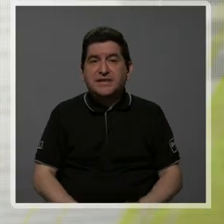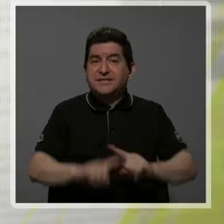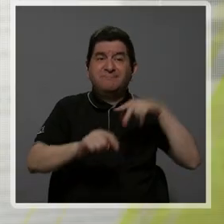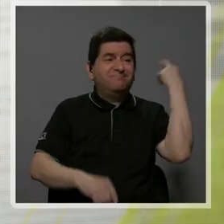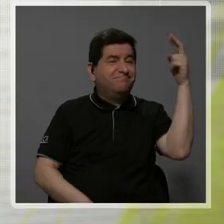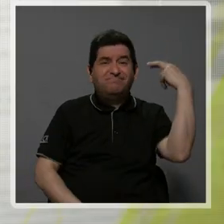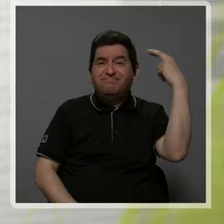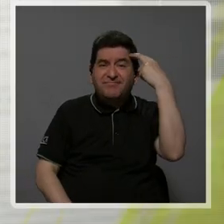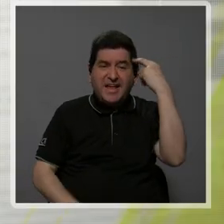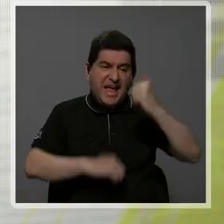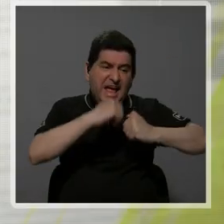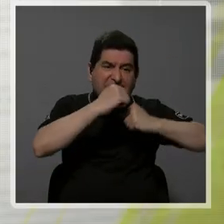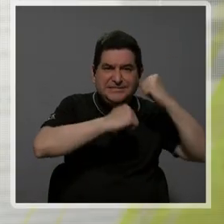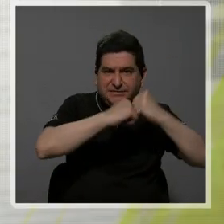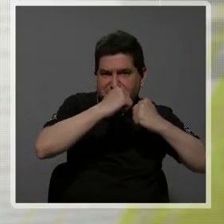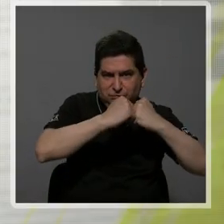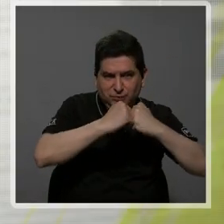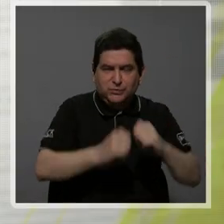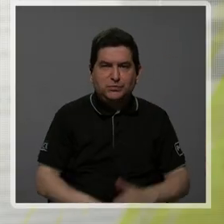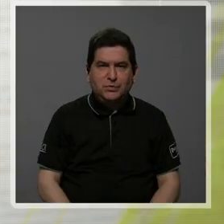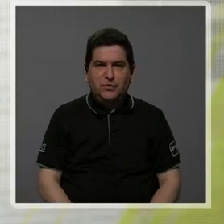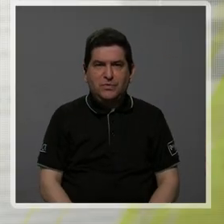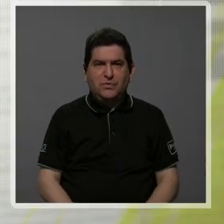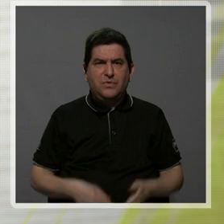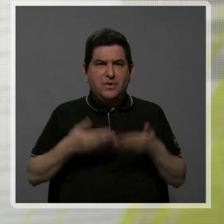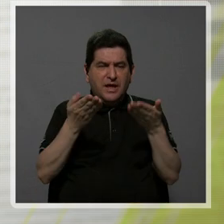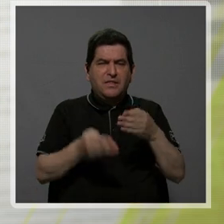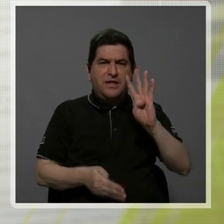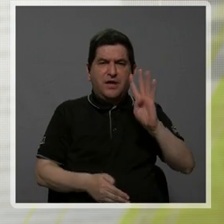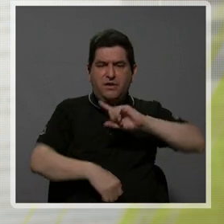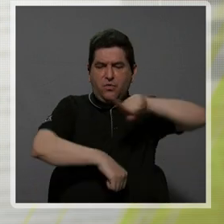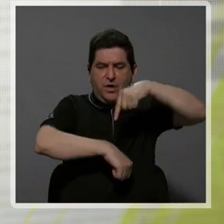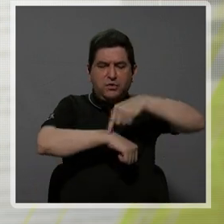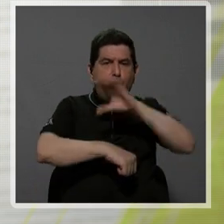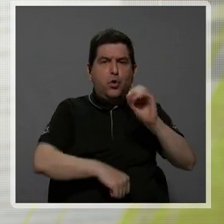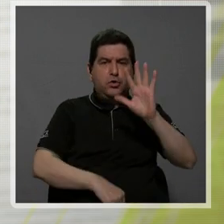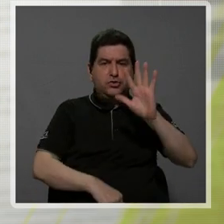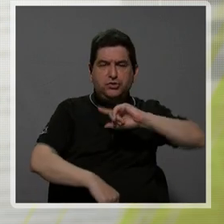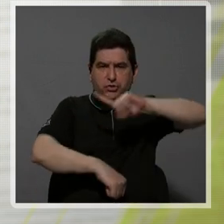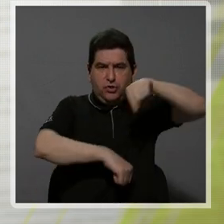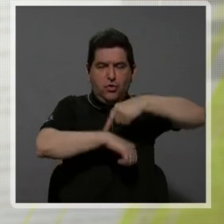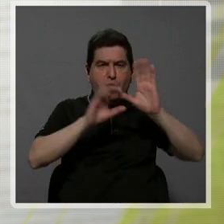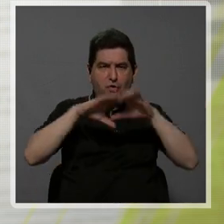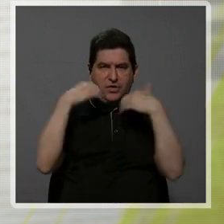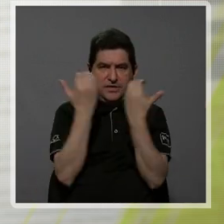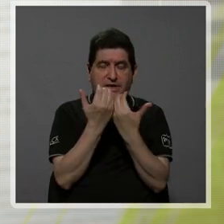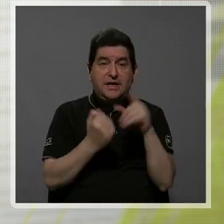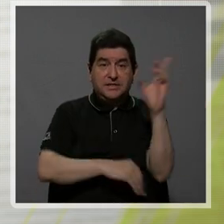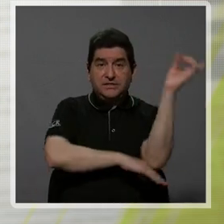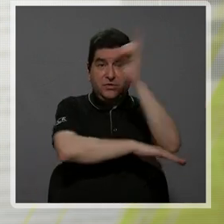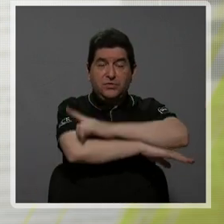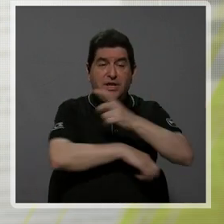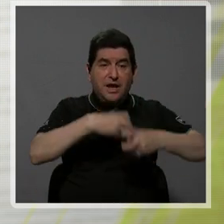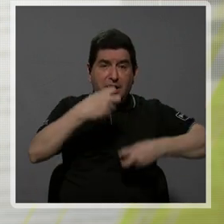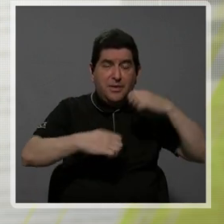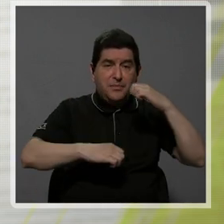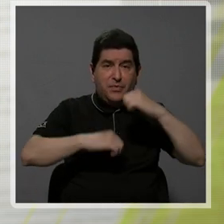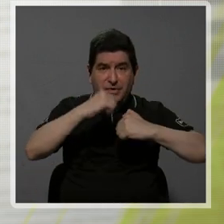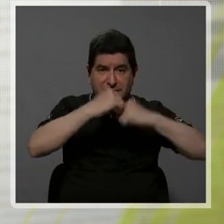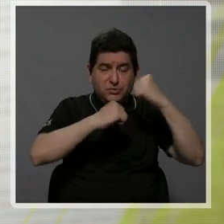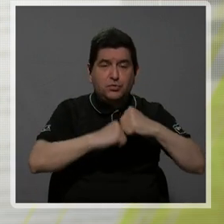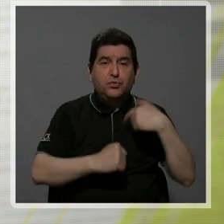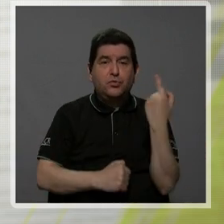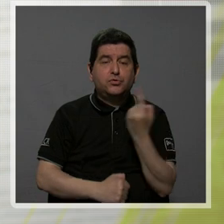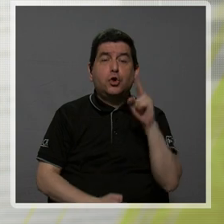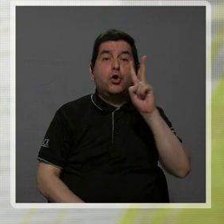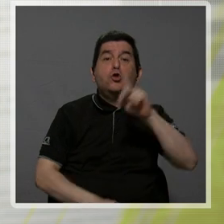diversas razones de infraestructura, digamos, que en vez de poder dar cuatro horas o cinco horas de clases en un día, pues por problemas de infraestructura solo pueden dar dos, por